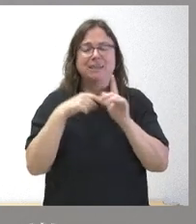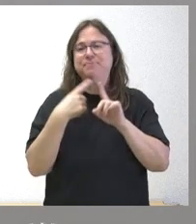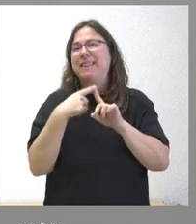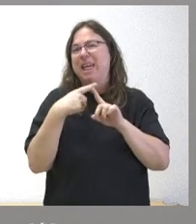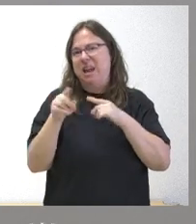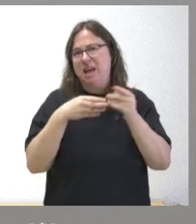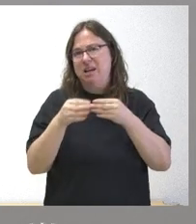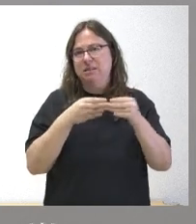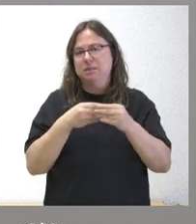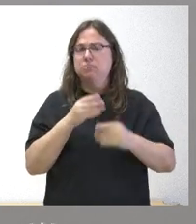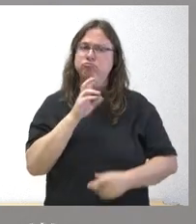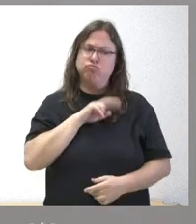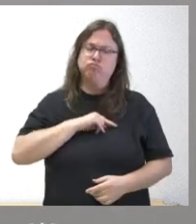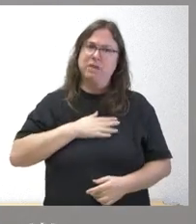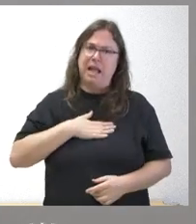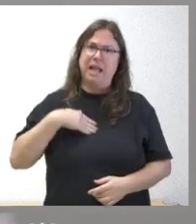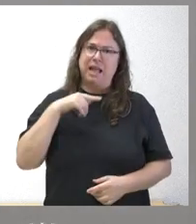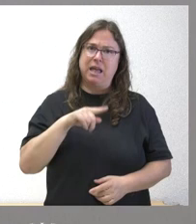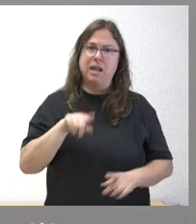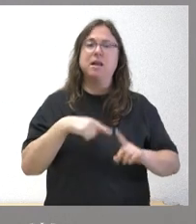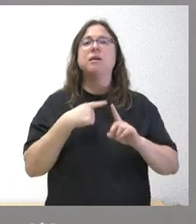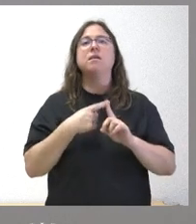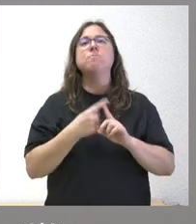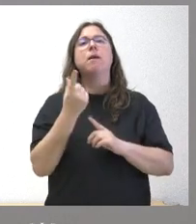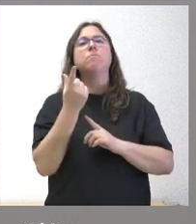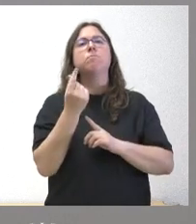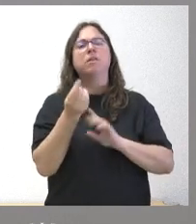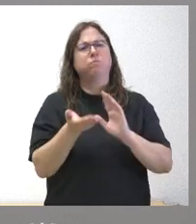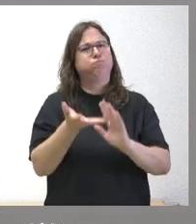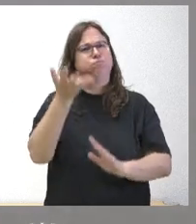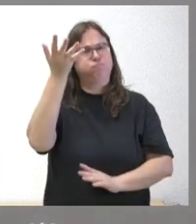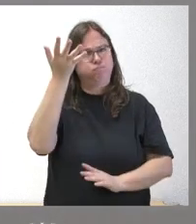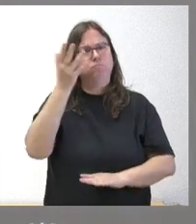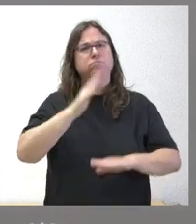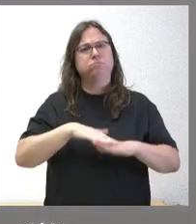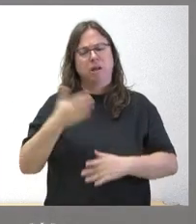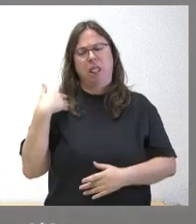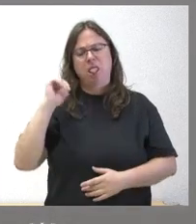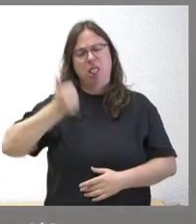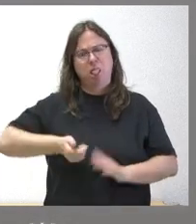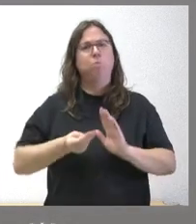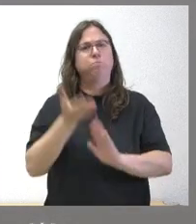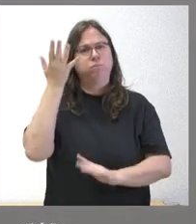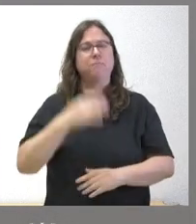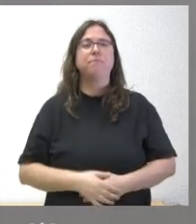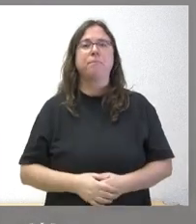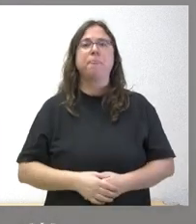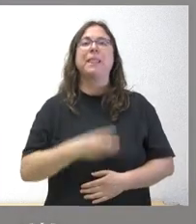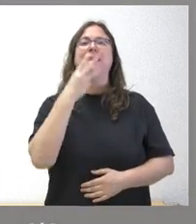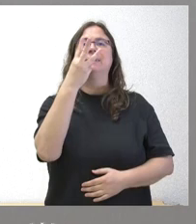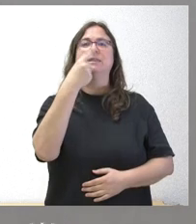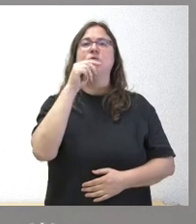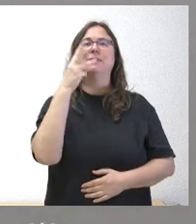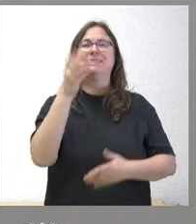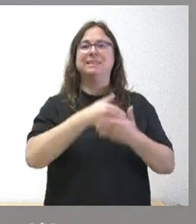muy apreciadas en los mercados y que han visto incrementar el precio de forma muy sustancial en los últimos años. 3,3 millones de